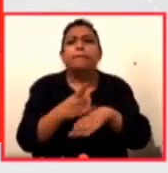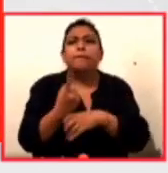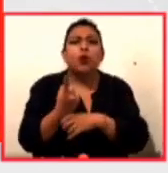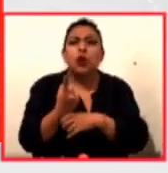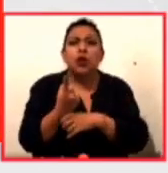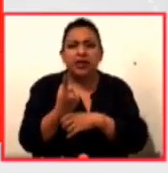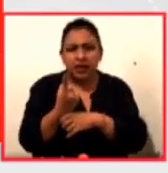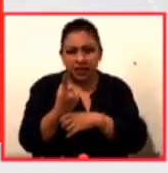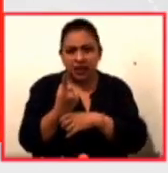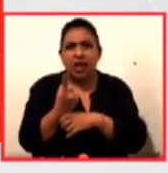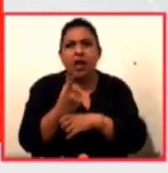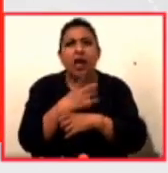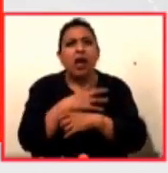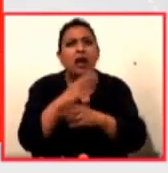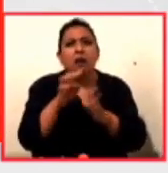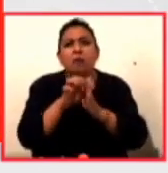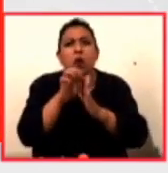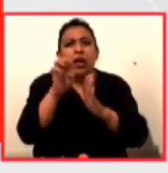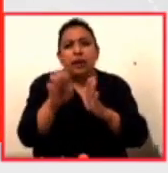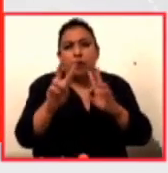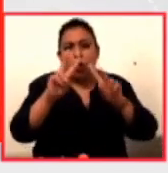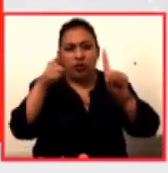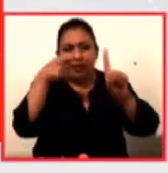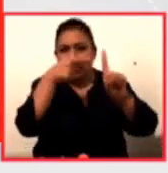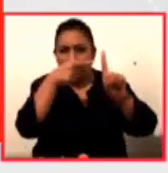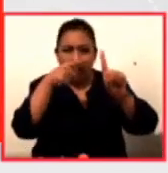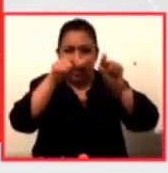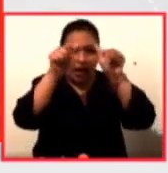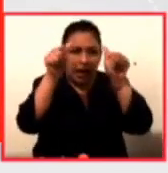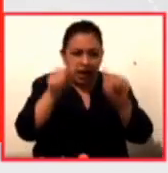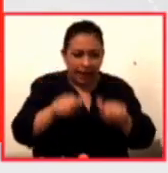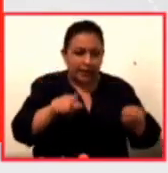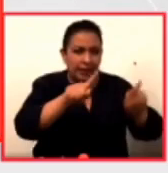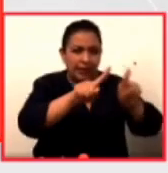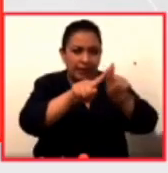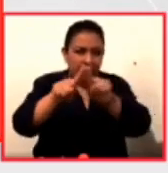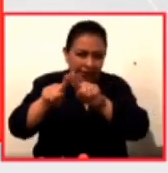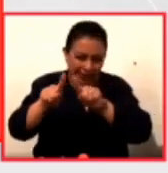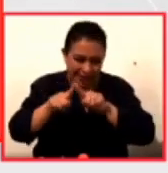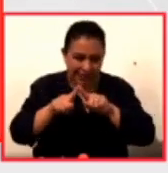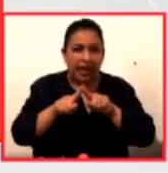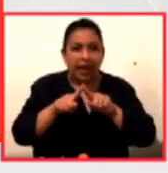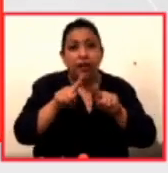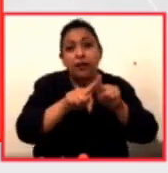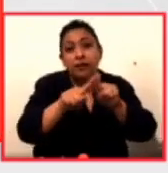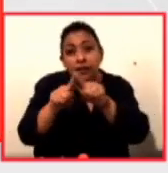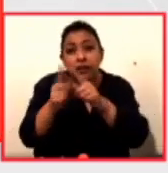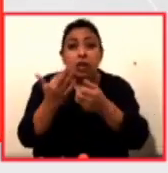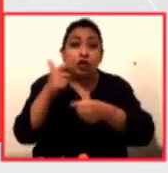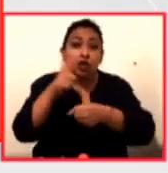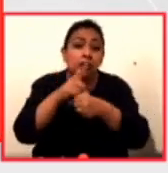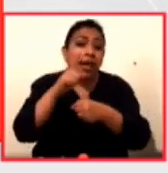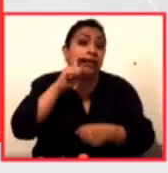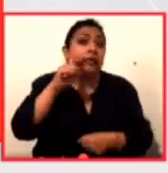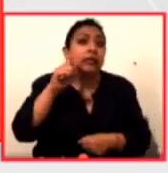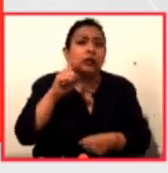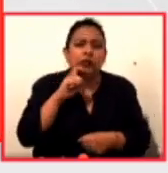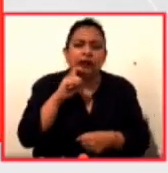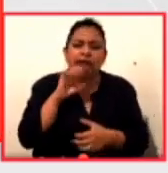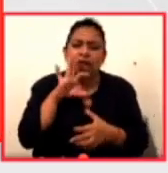hablando de un caso concreto, el arte y la diversidad, la diversidad social, sexual, están tan